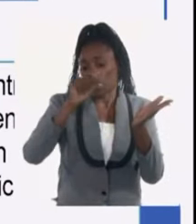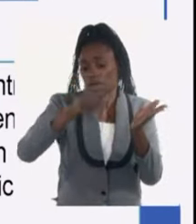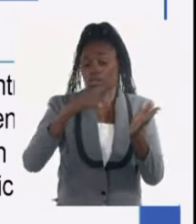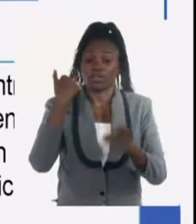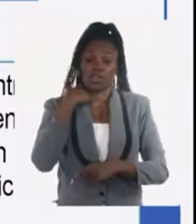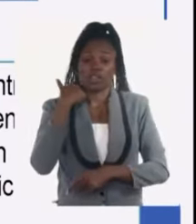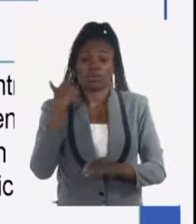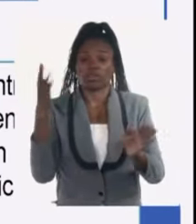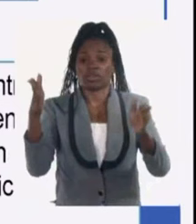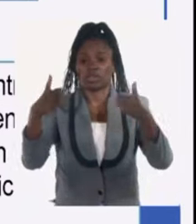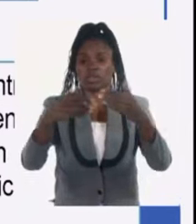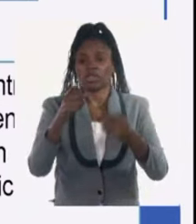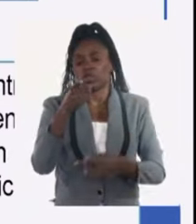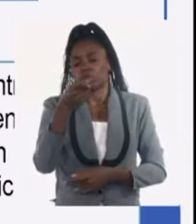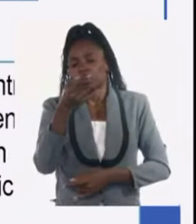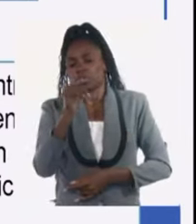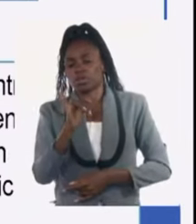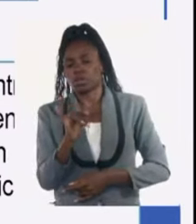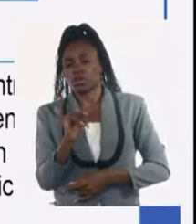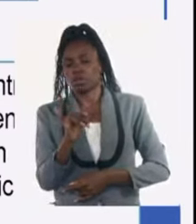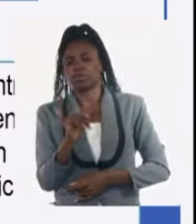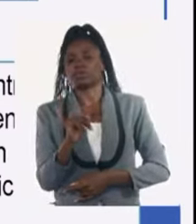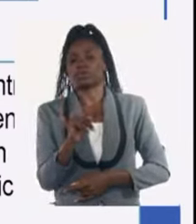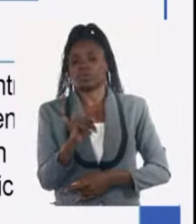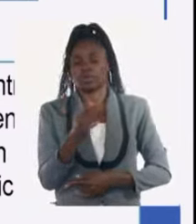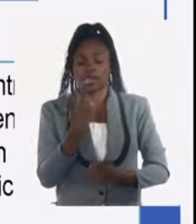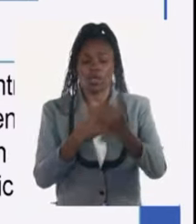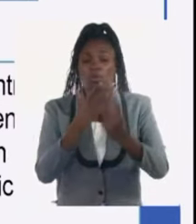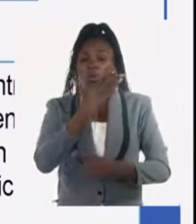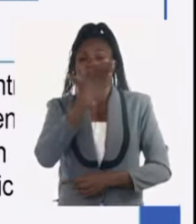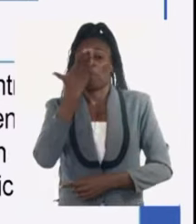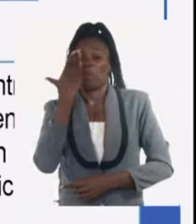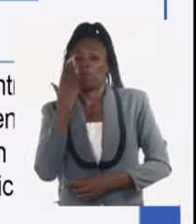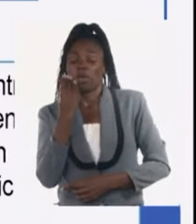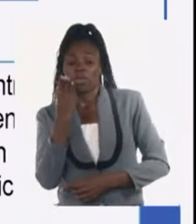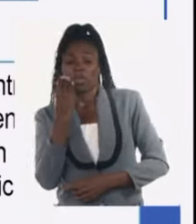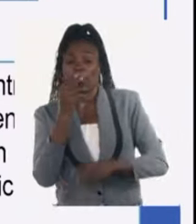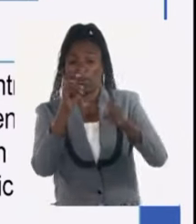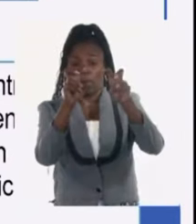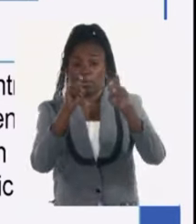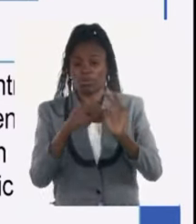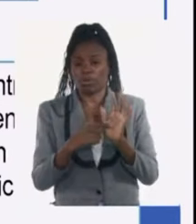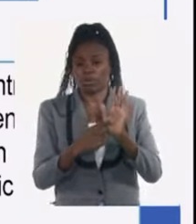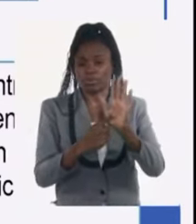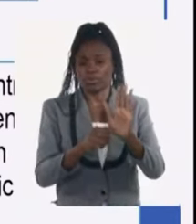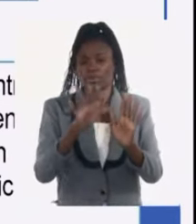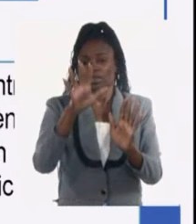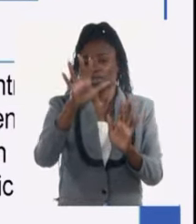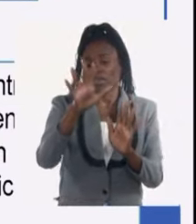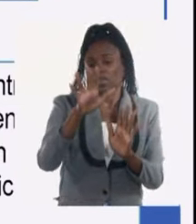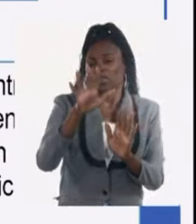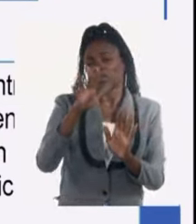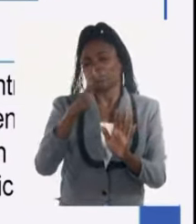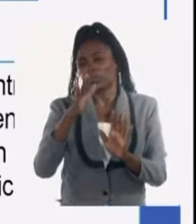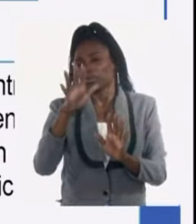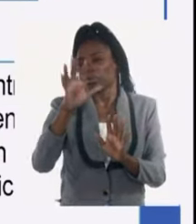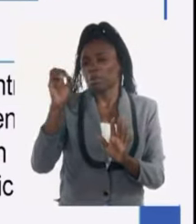las empresas estatales con pérdidas recuerden que hace algunas sesiones de la asamblea presentamos aquí 500 casi 600